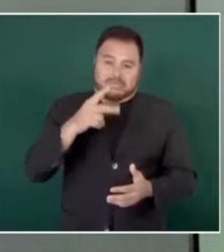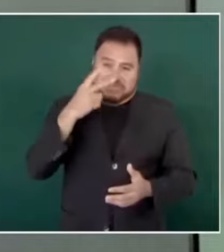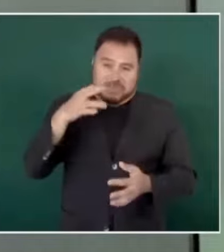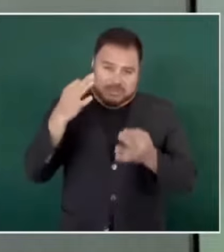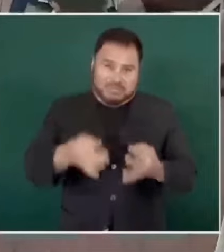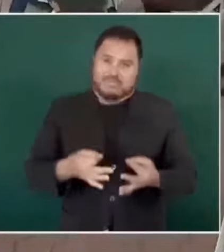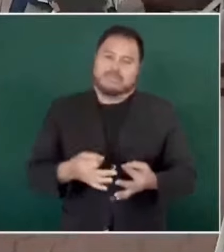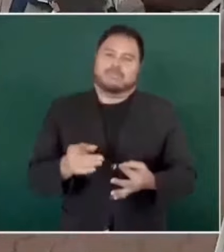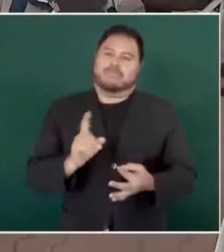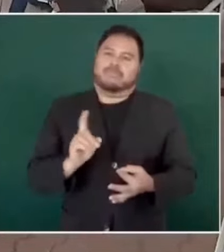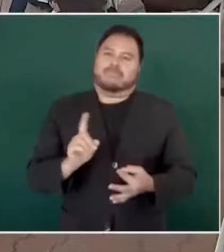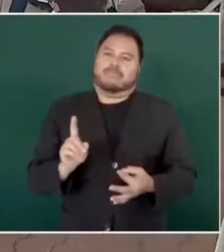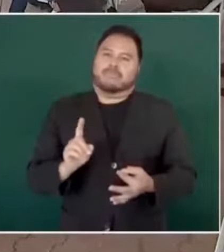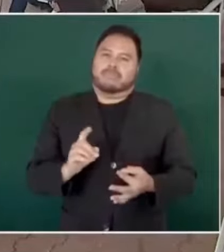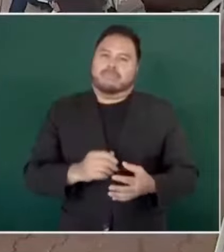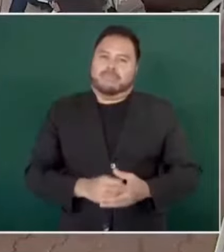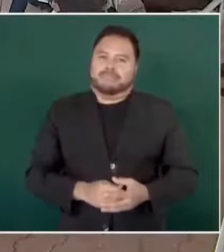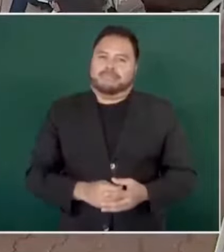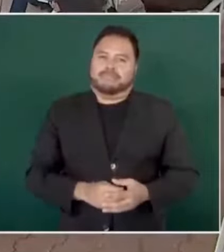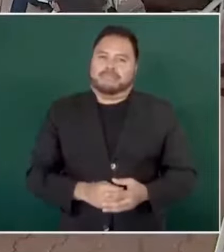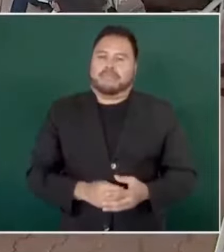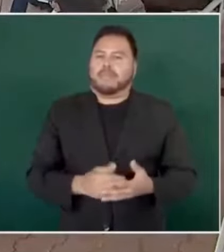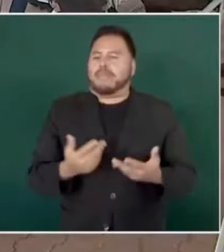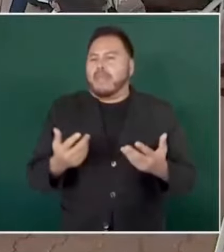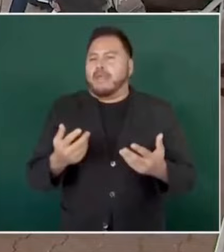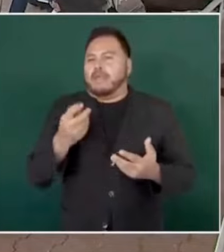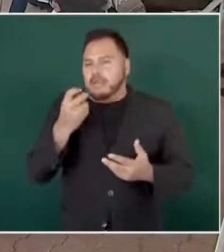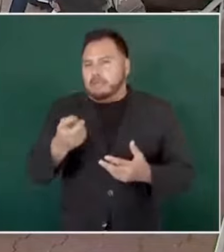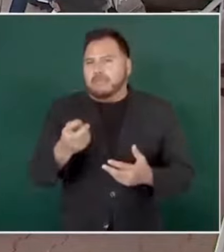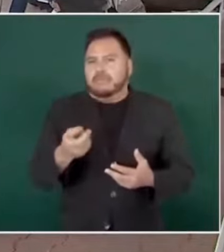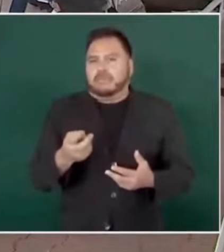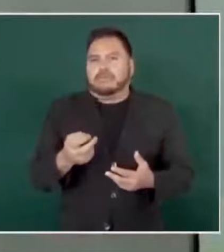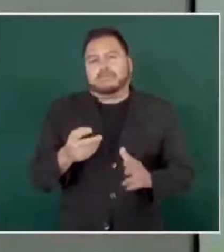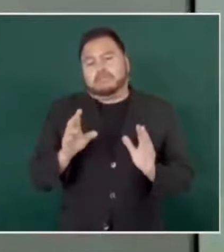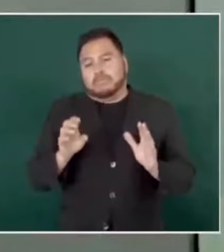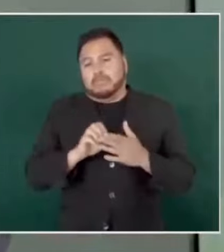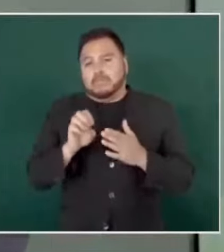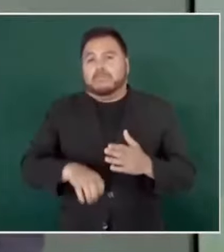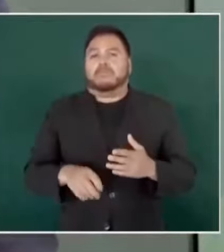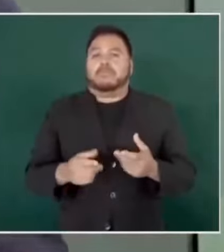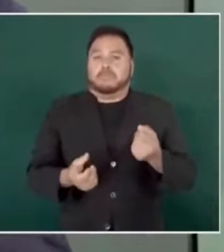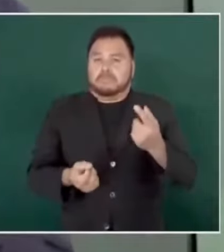y nada más les vamos a decir que el que no quiere